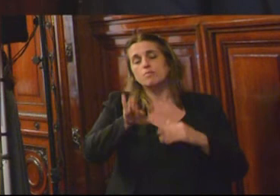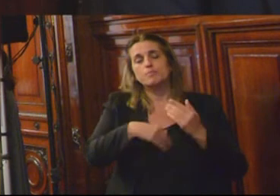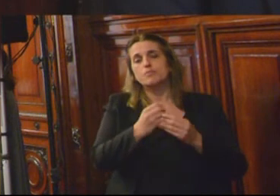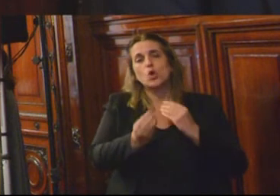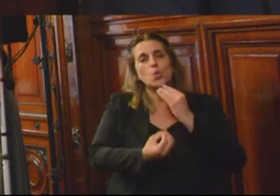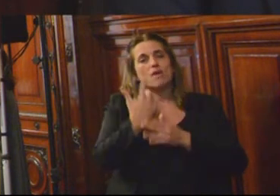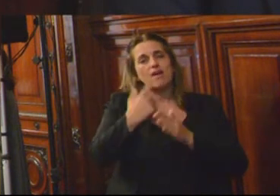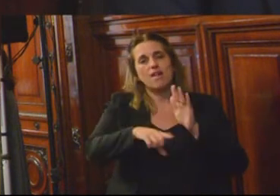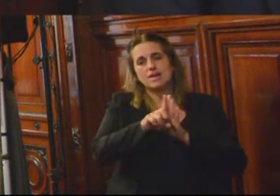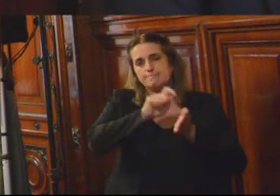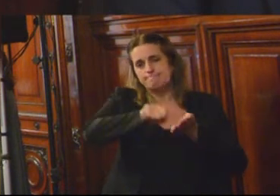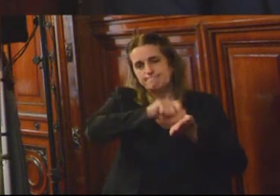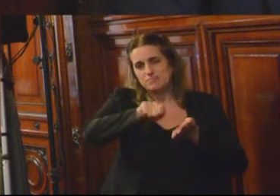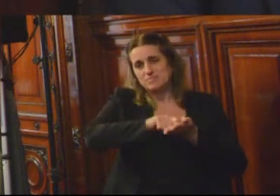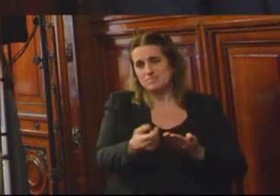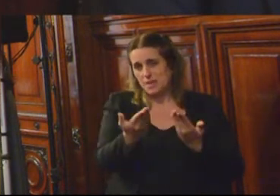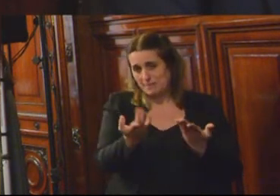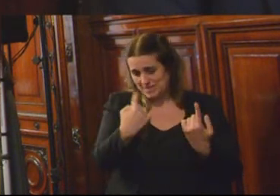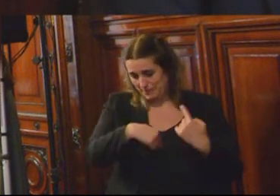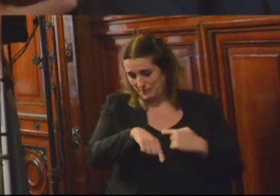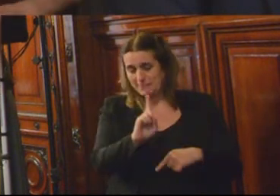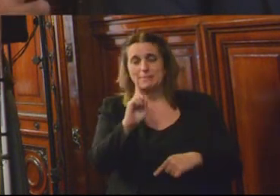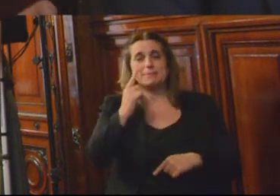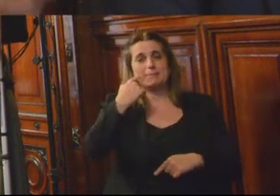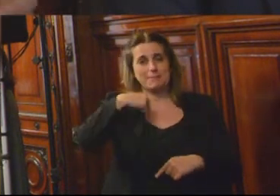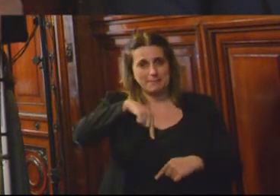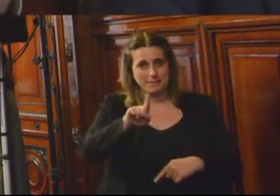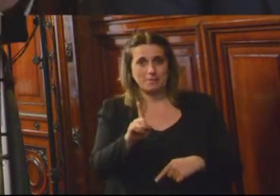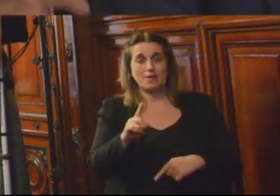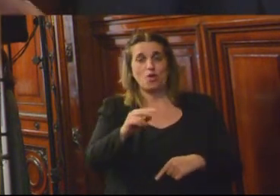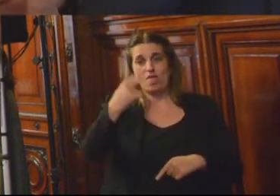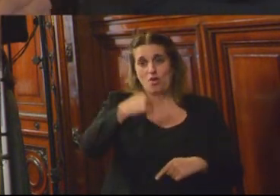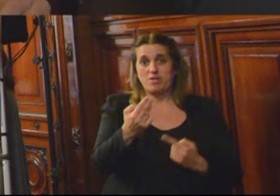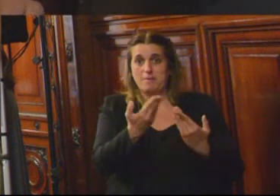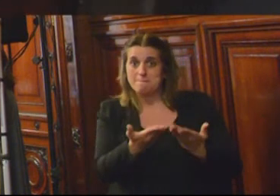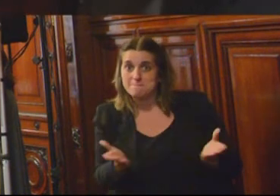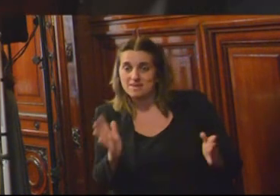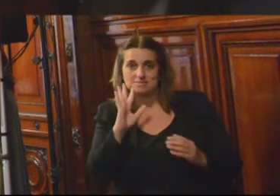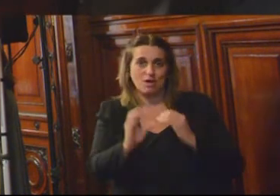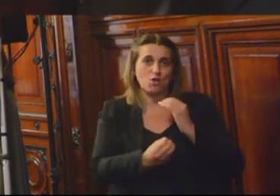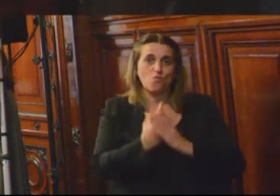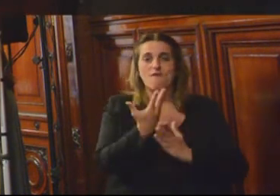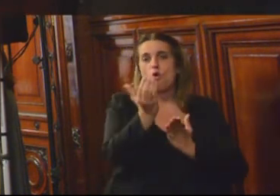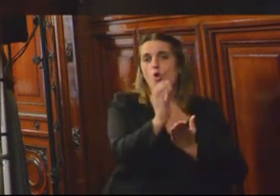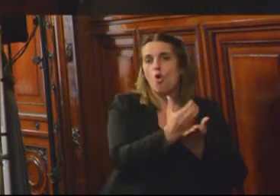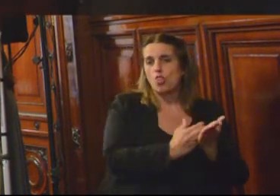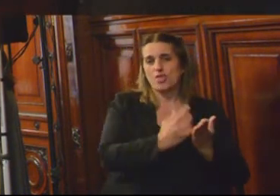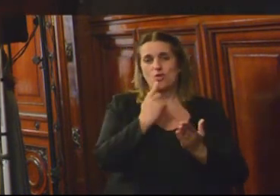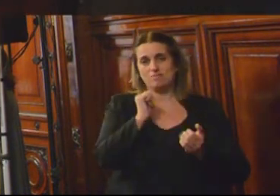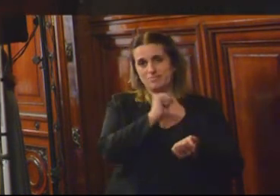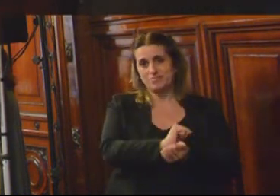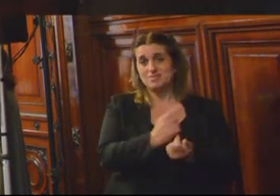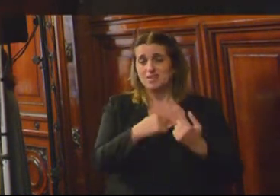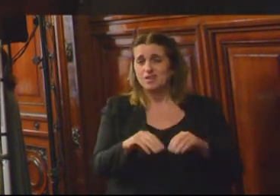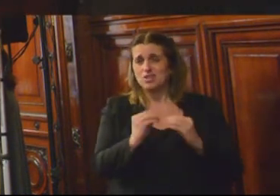el primero de este mes a ponerse creo que avanza bastante en esta concesión uruguaya que tiene